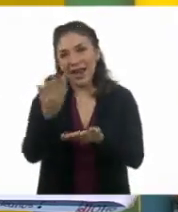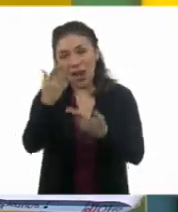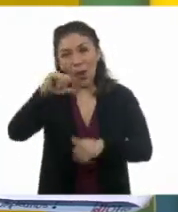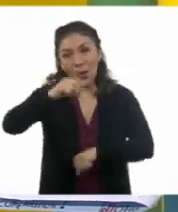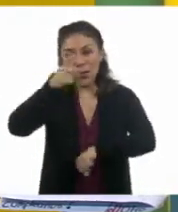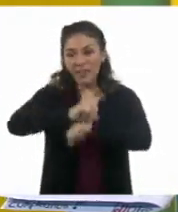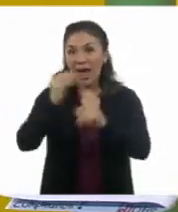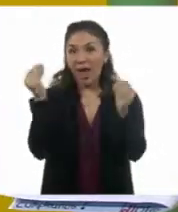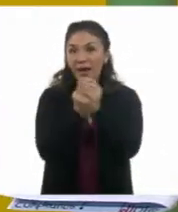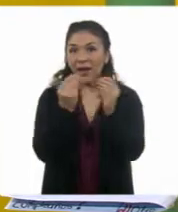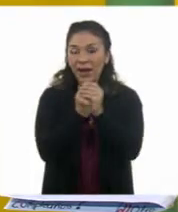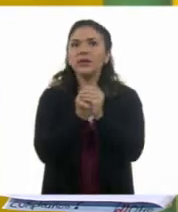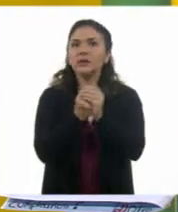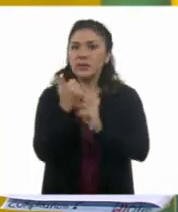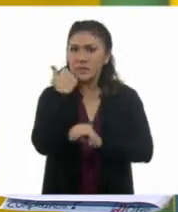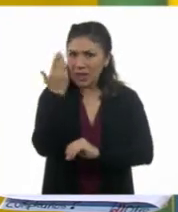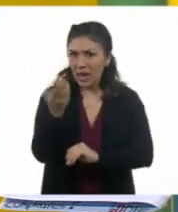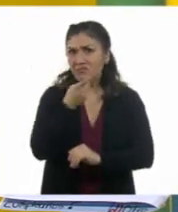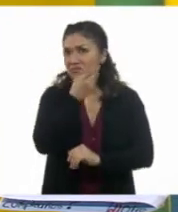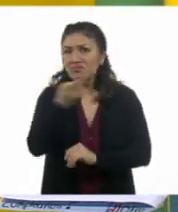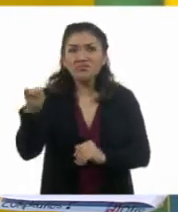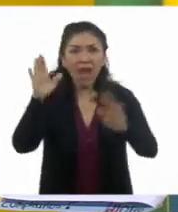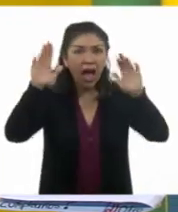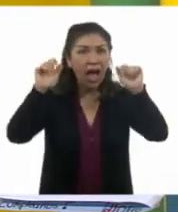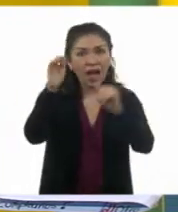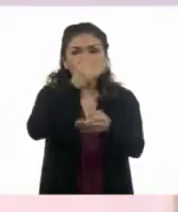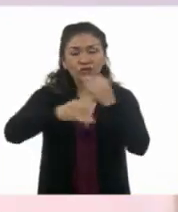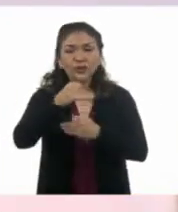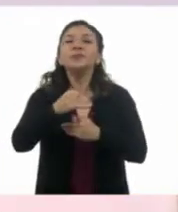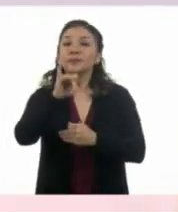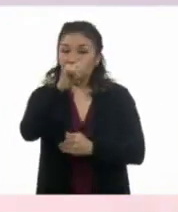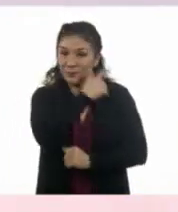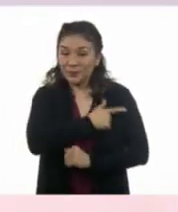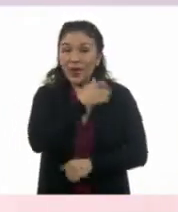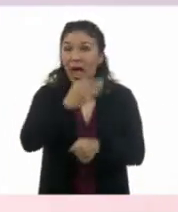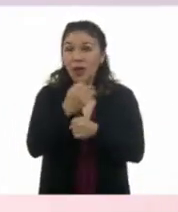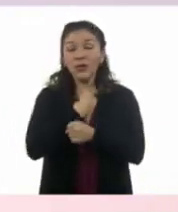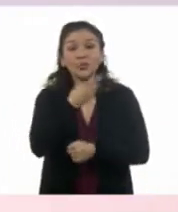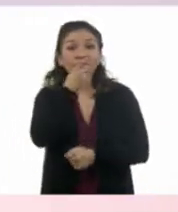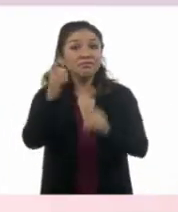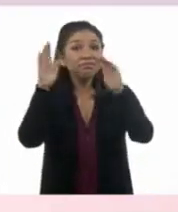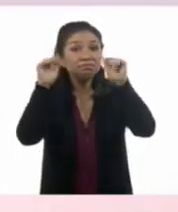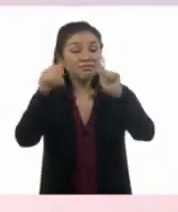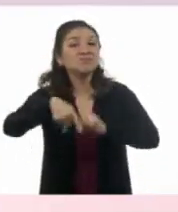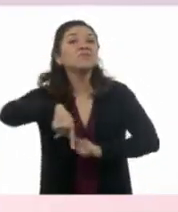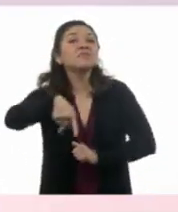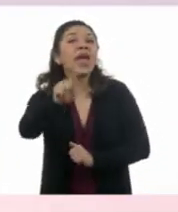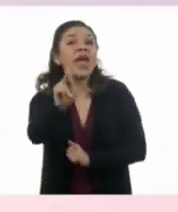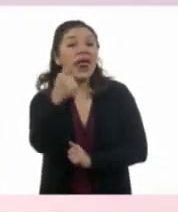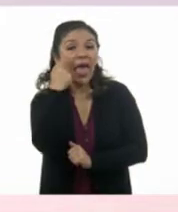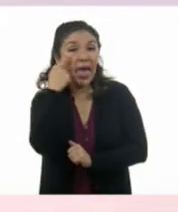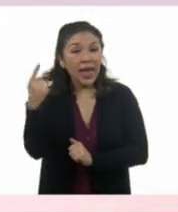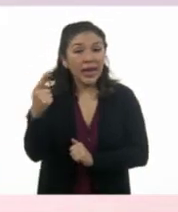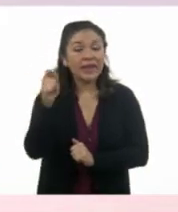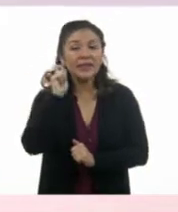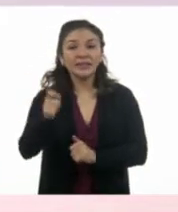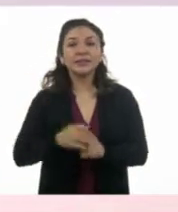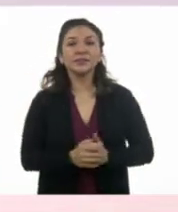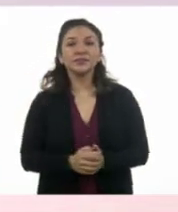por esta clase que nos diste. ¿Quieres despedirte de las niñas y los niños? Claro que sí. Mira, para despedirnos, vamos a ver...